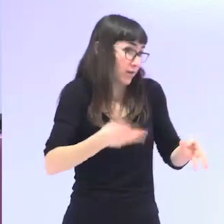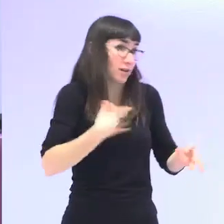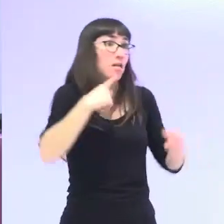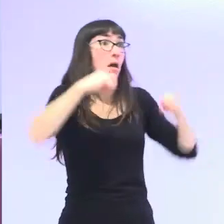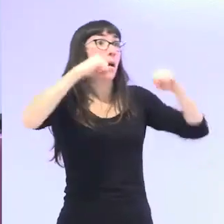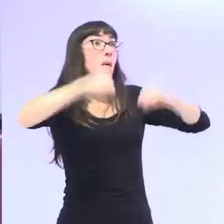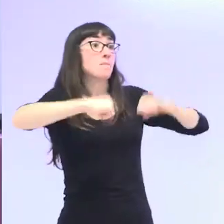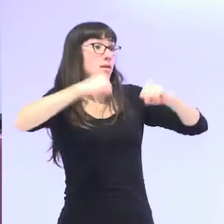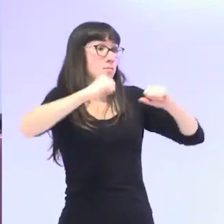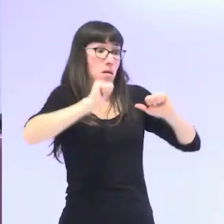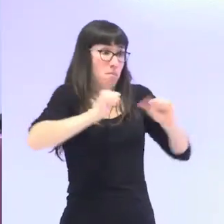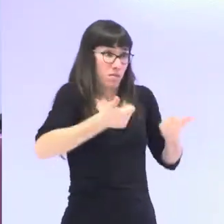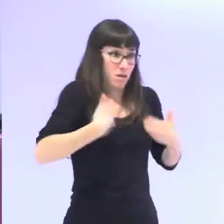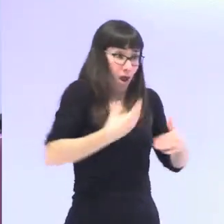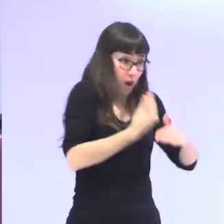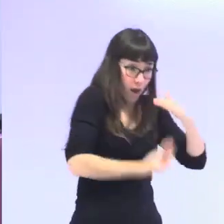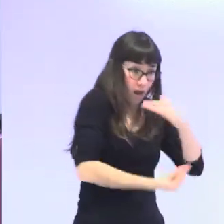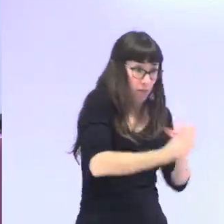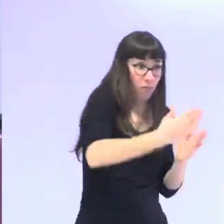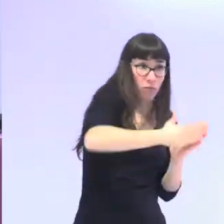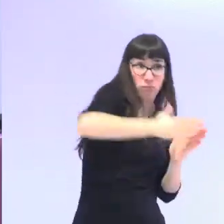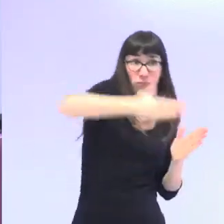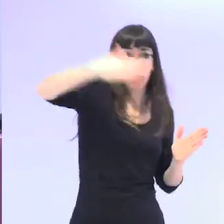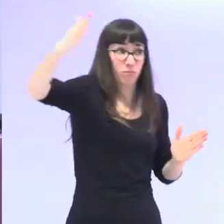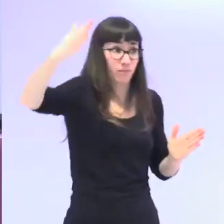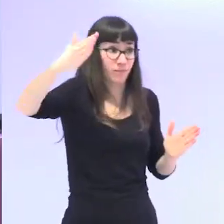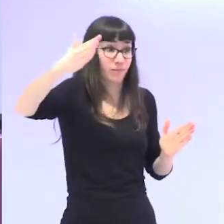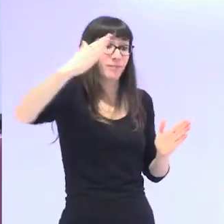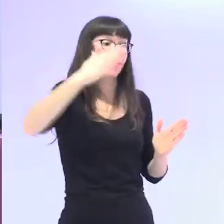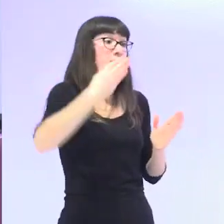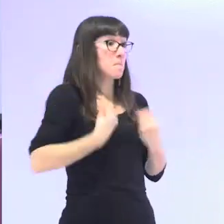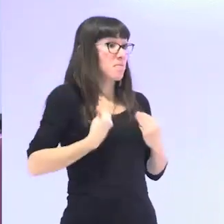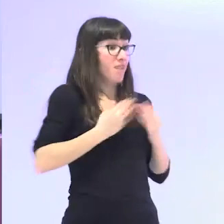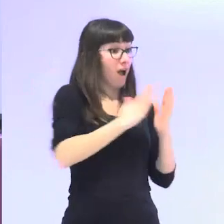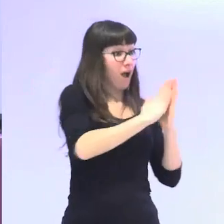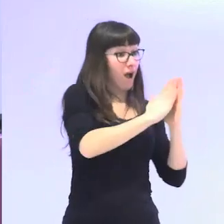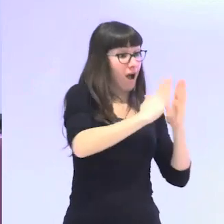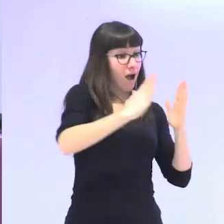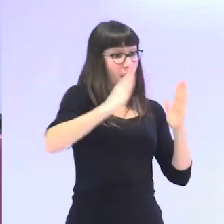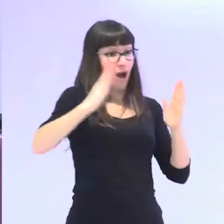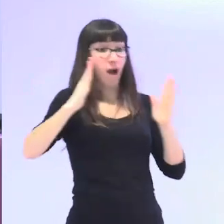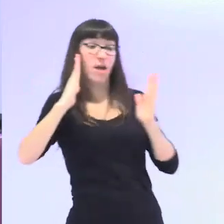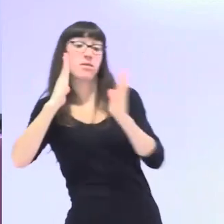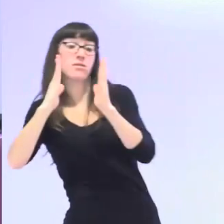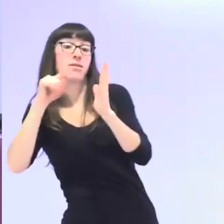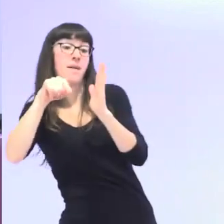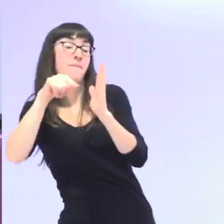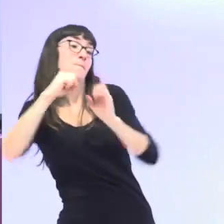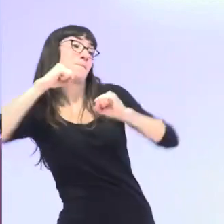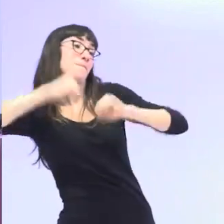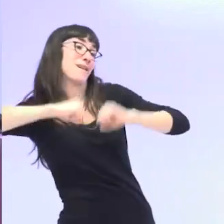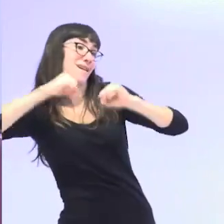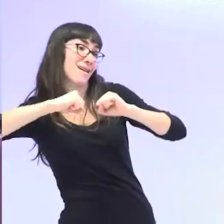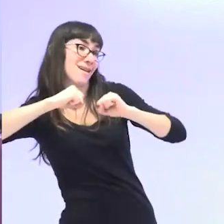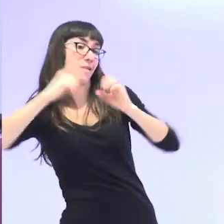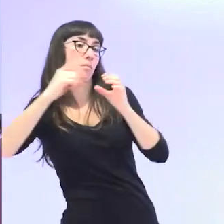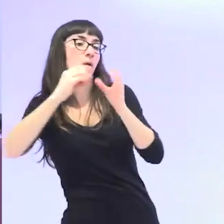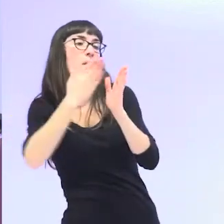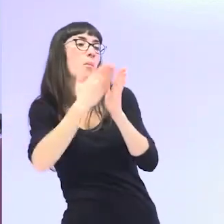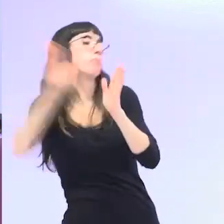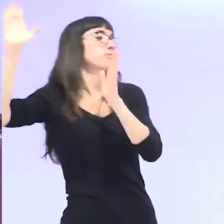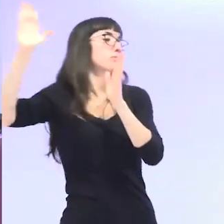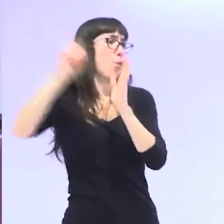etapa de la vejez es una etapa más de la vida y evidentemente no separada del resto del curso vital.